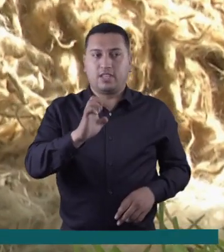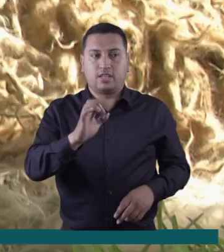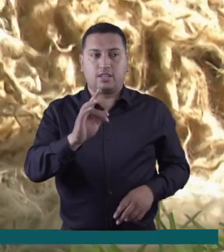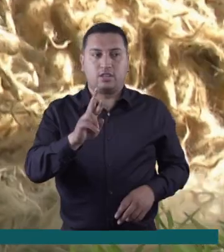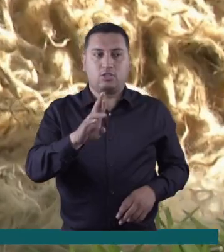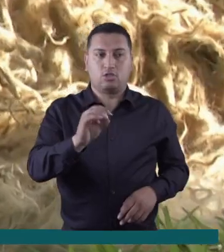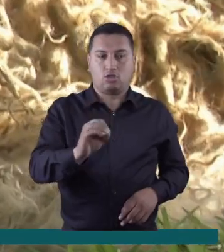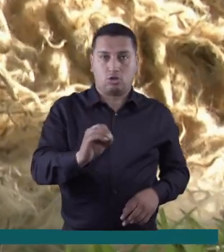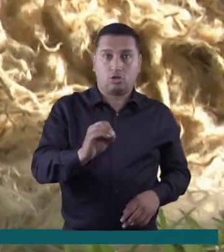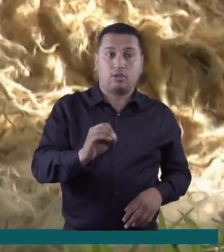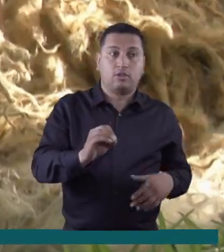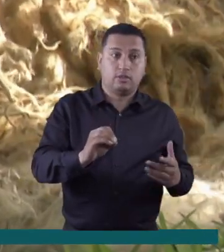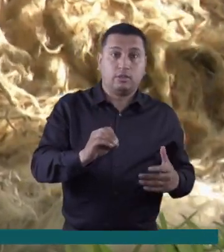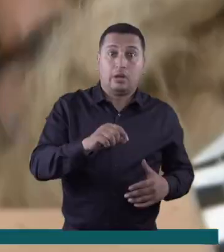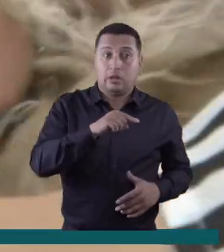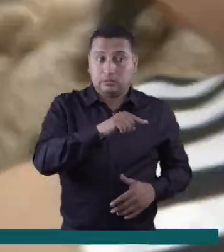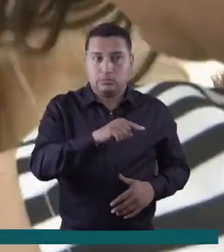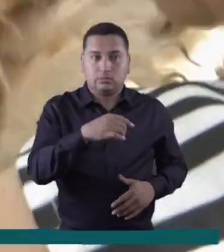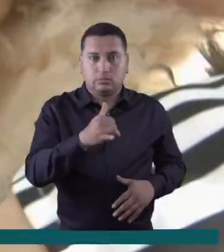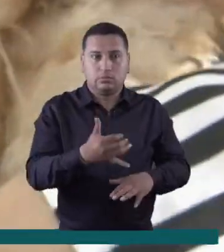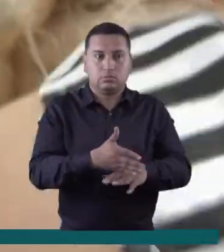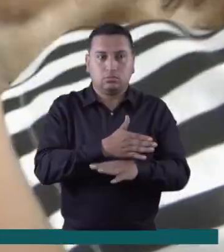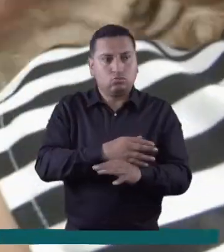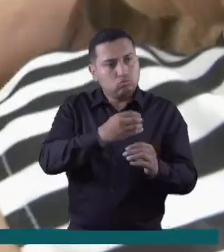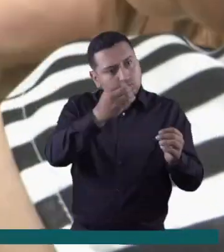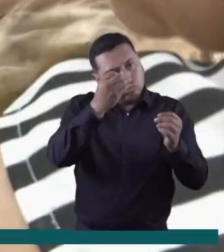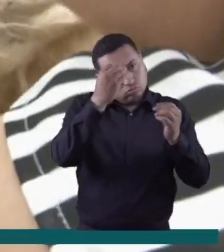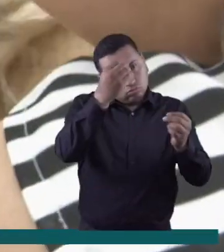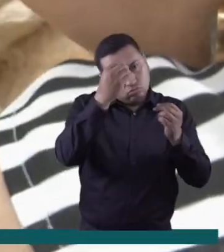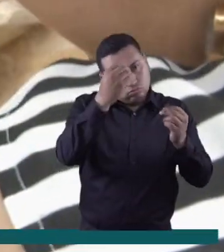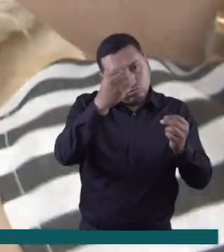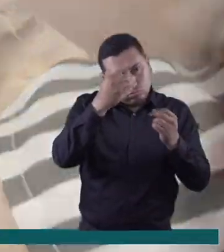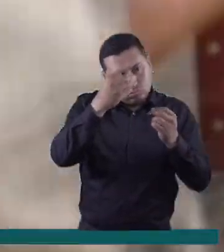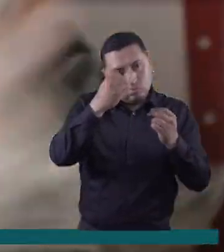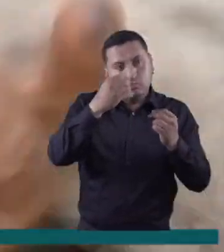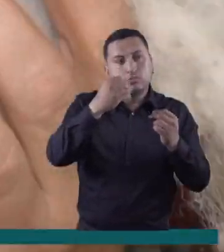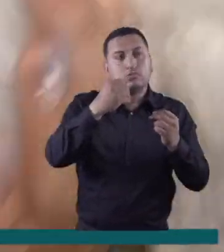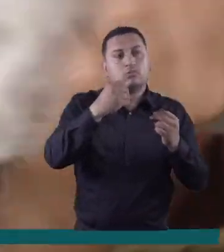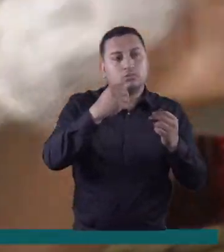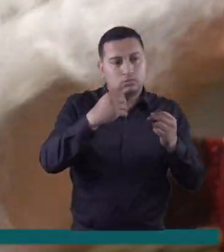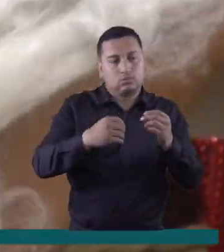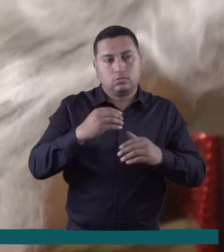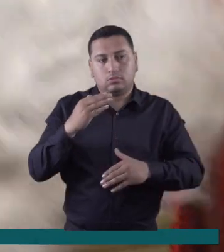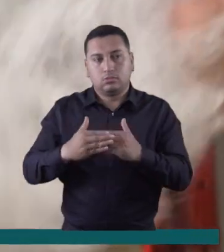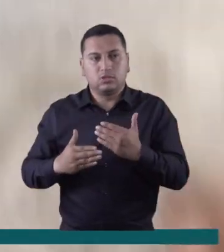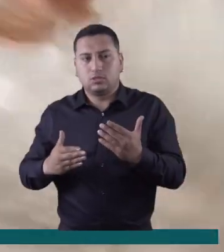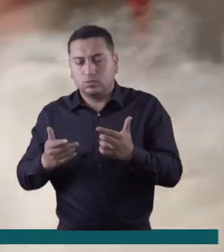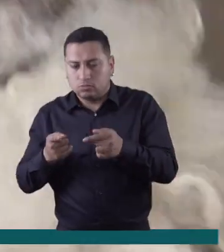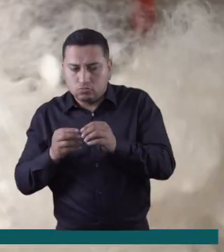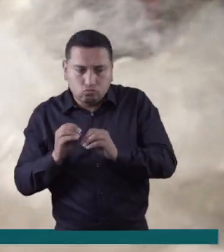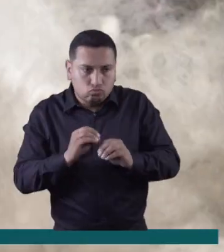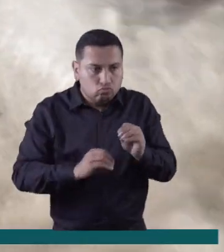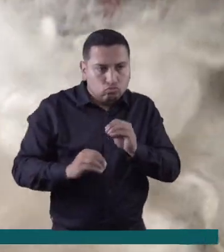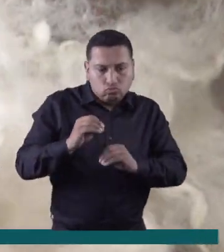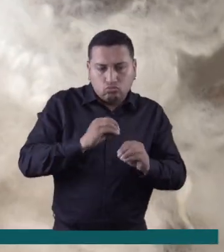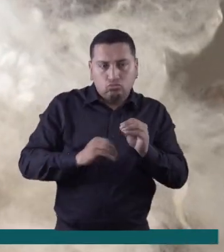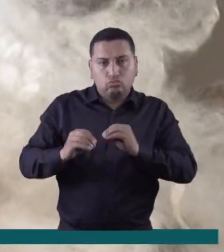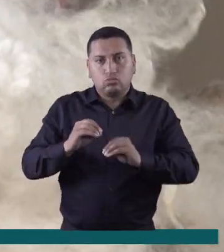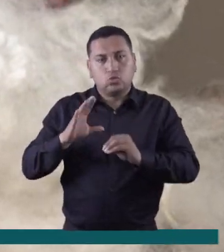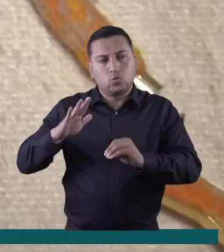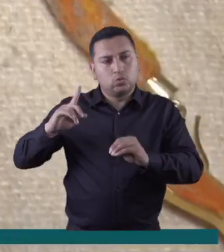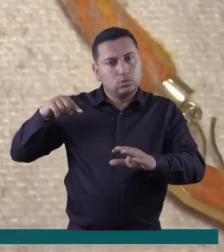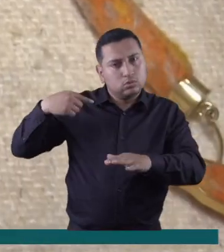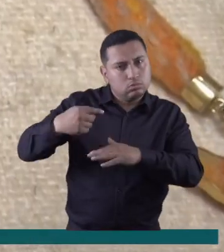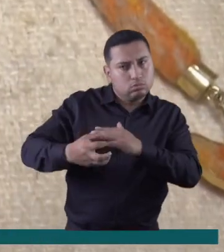fieltro agujado, muy poco conocida en el país. Por eso ella se capacitó, practicó y con el tiempo comenzó con el